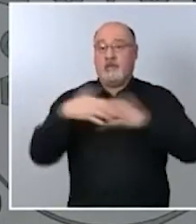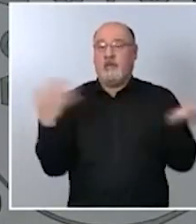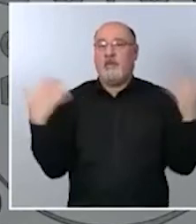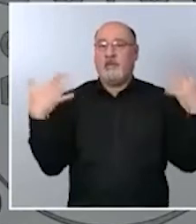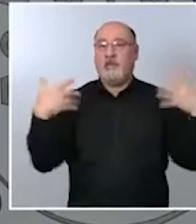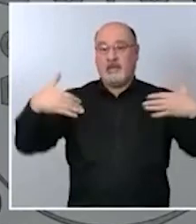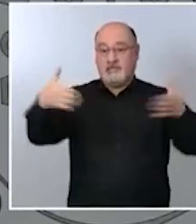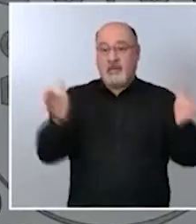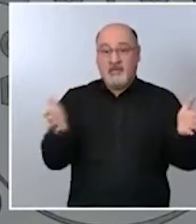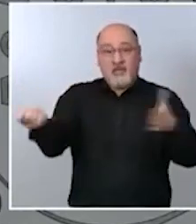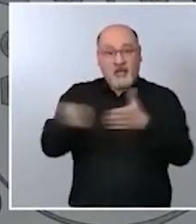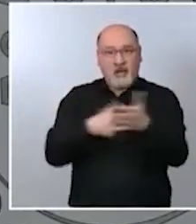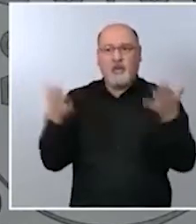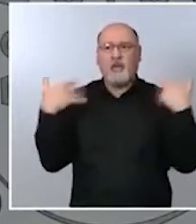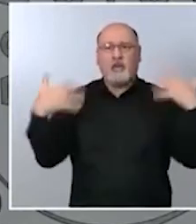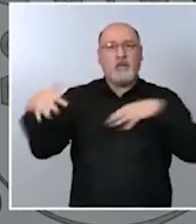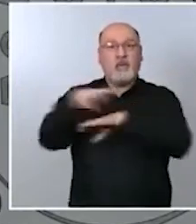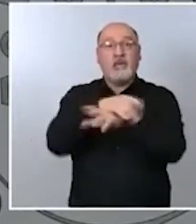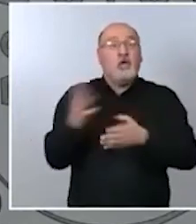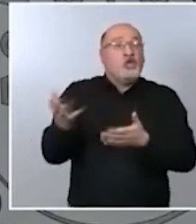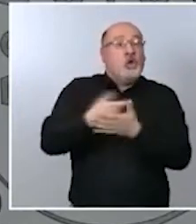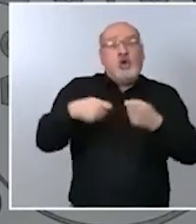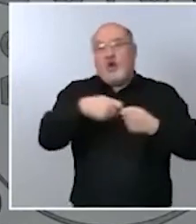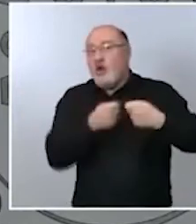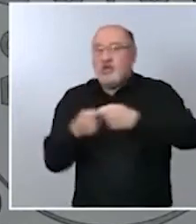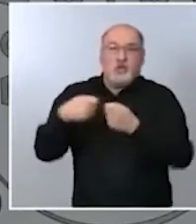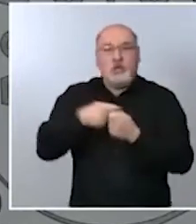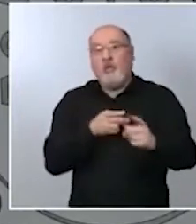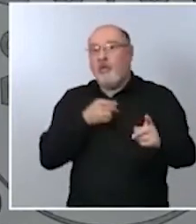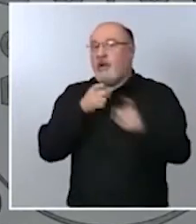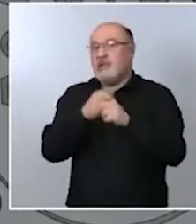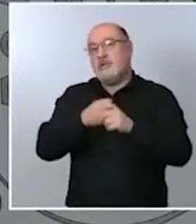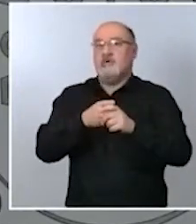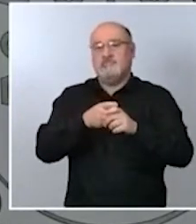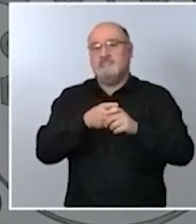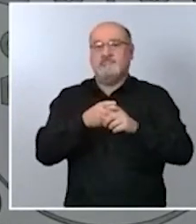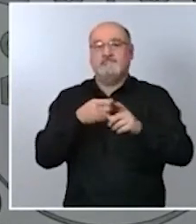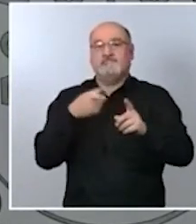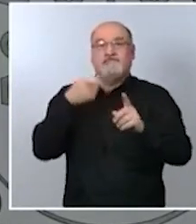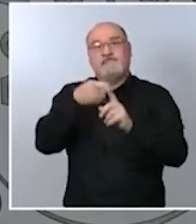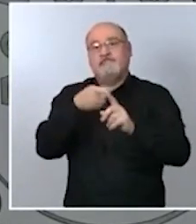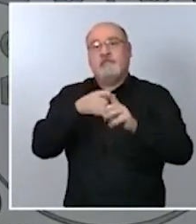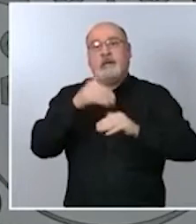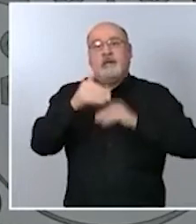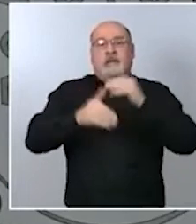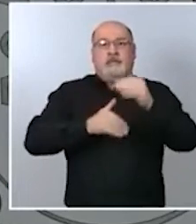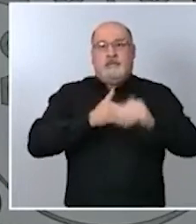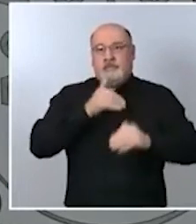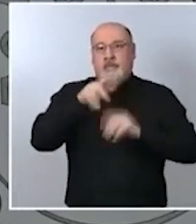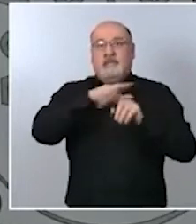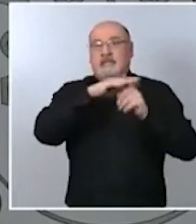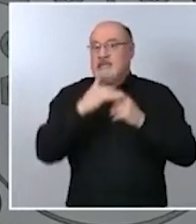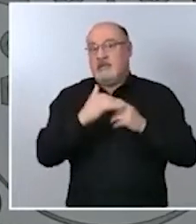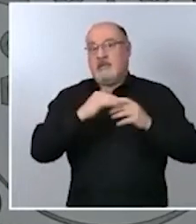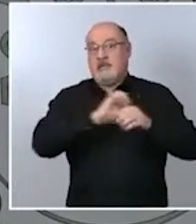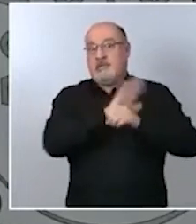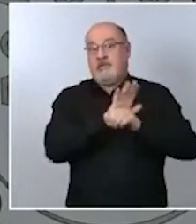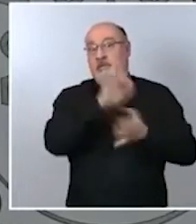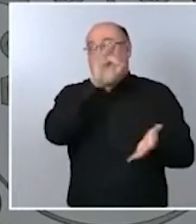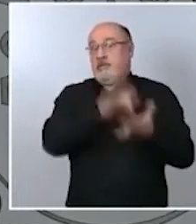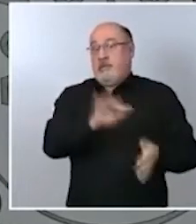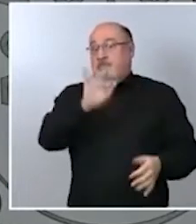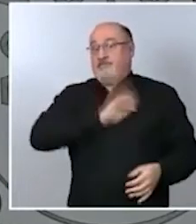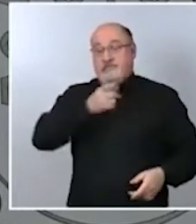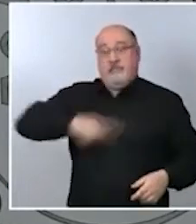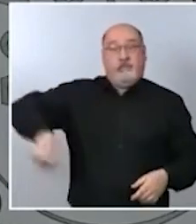entre todos contribuyamos a que realmente podamos ir pasando estas situaciones que nos ha tocado vivir en las mejores